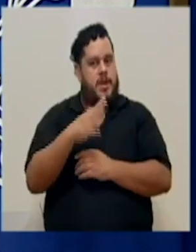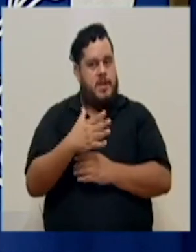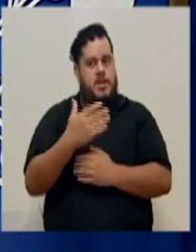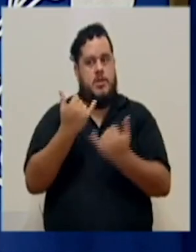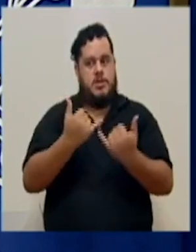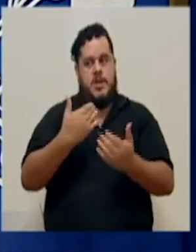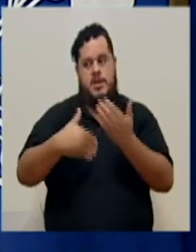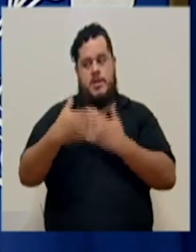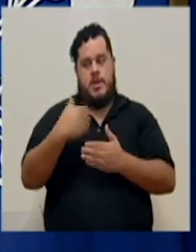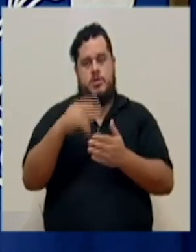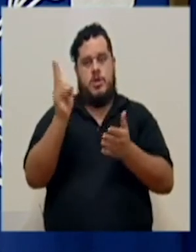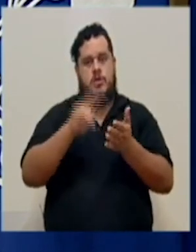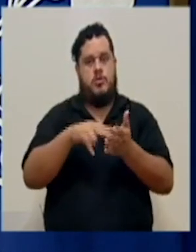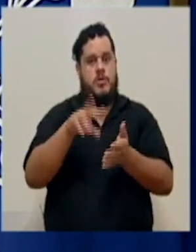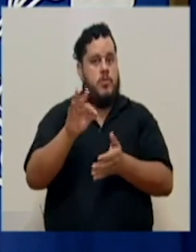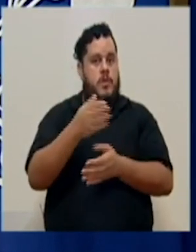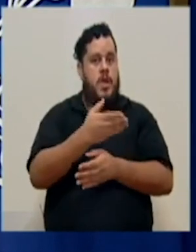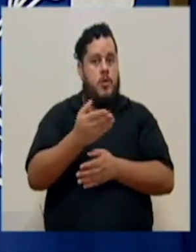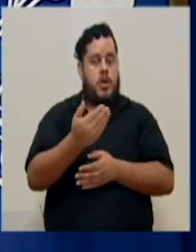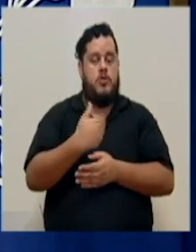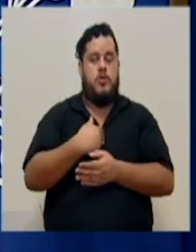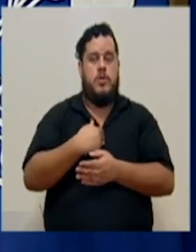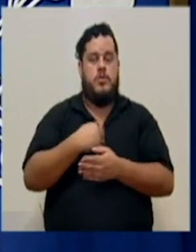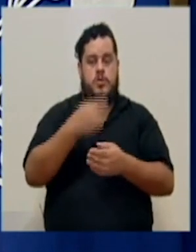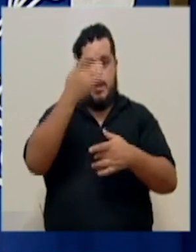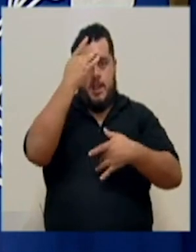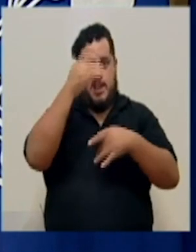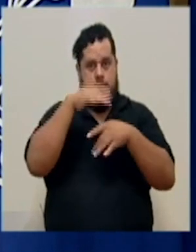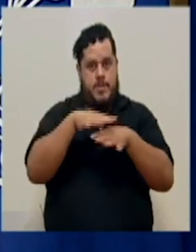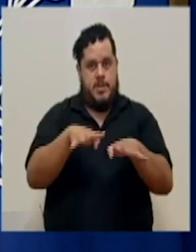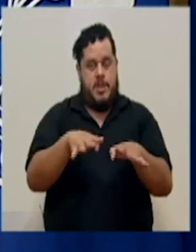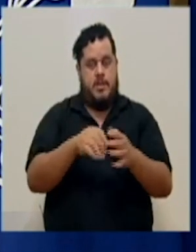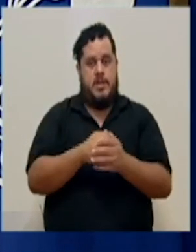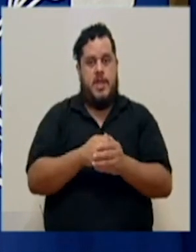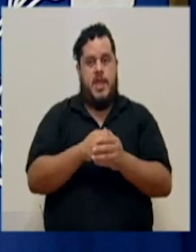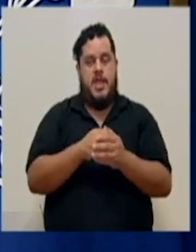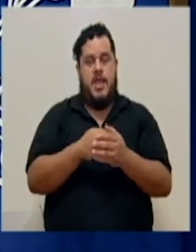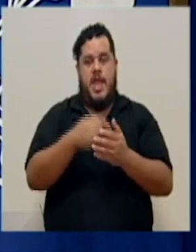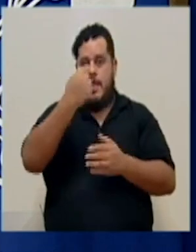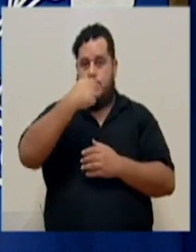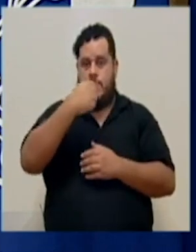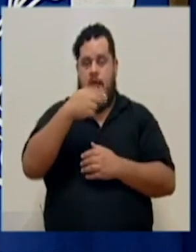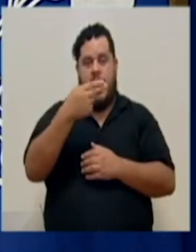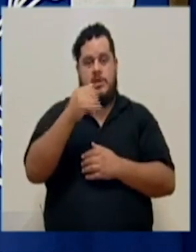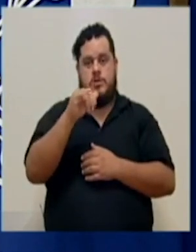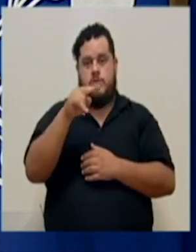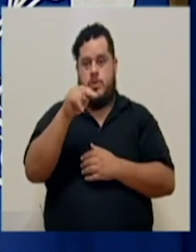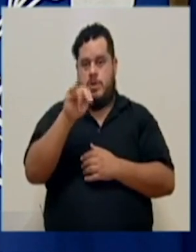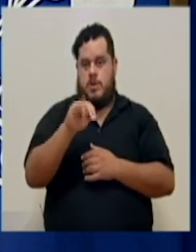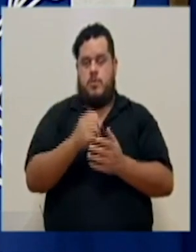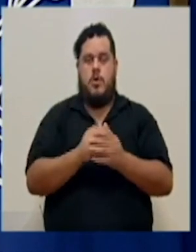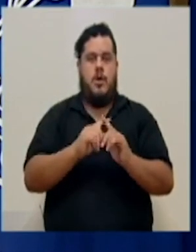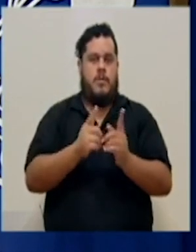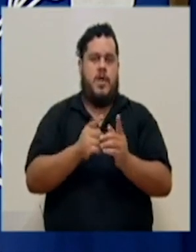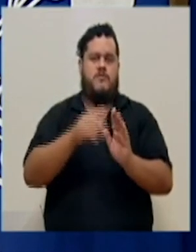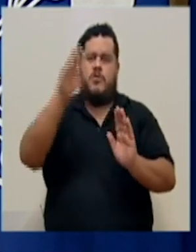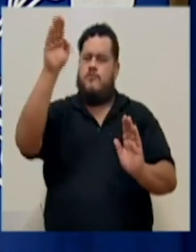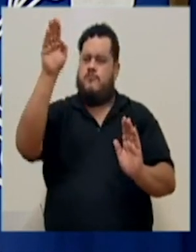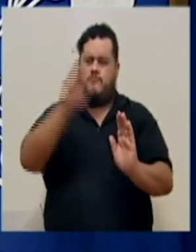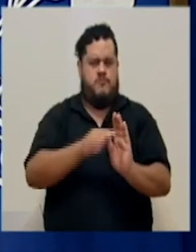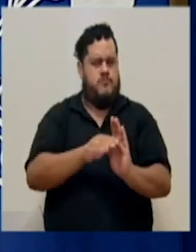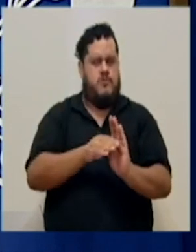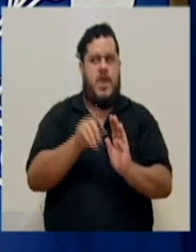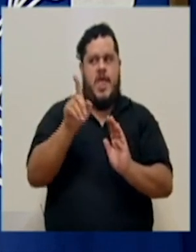en el 2009, cuando hubo la pandemia de influenza H1N1. H1N1, claro, en ese momento fueron mucho menos